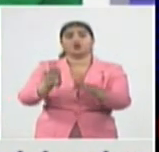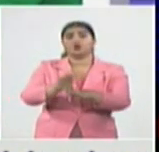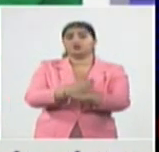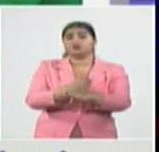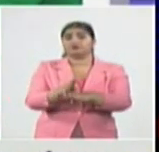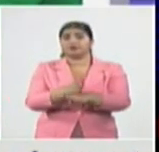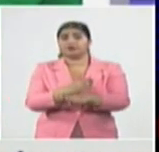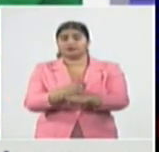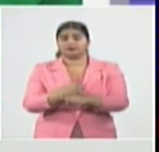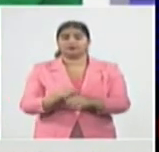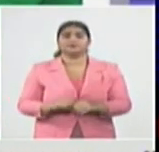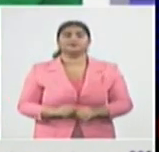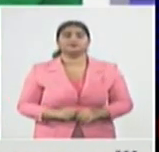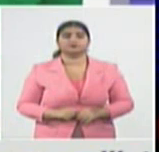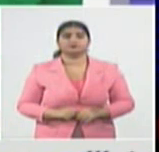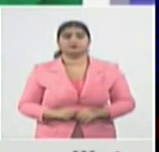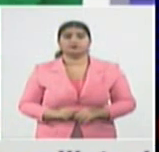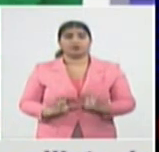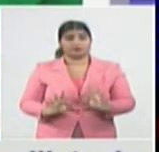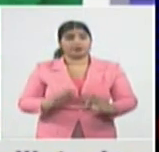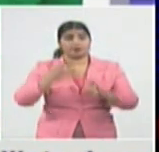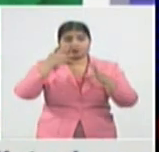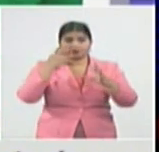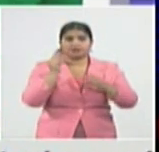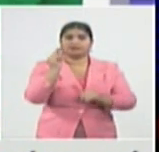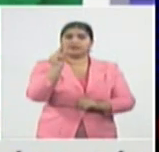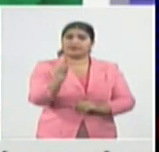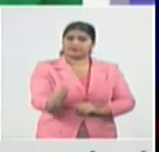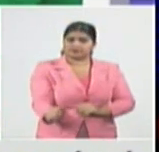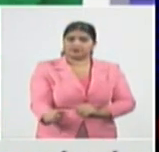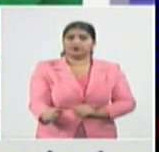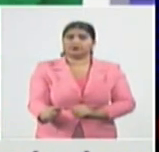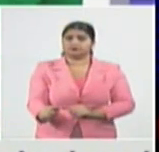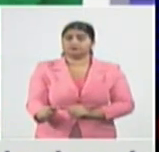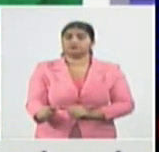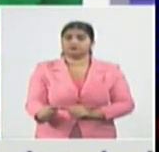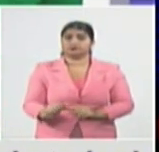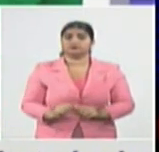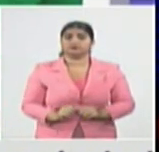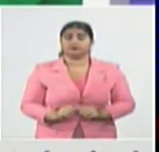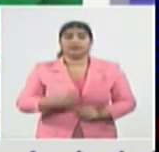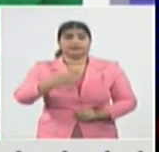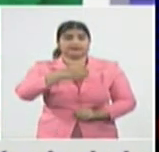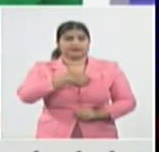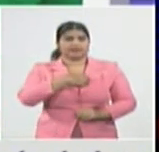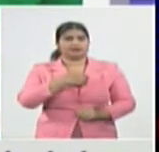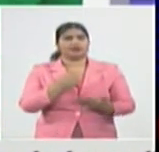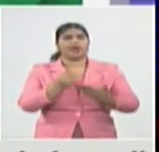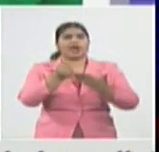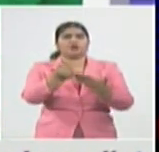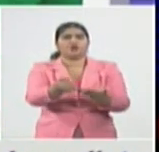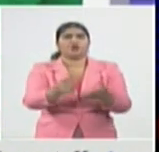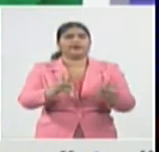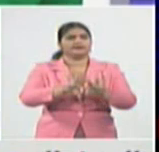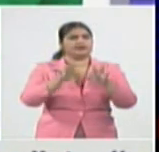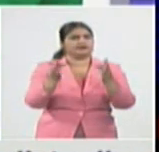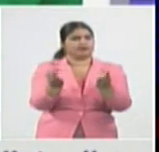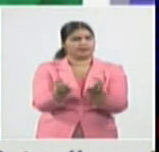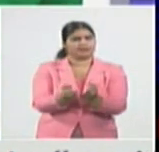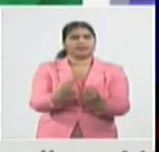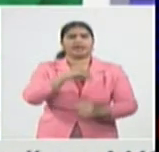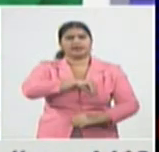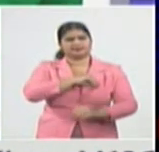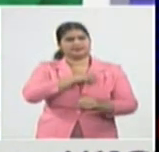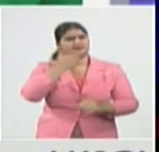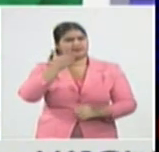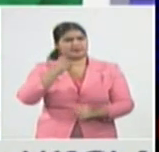determinante del bienestar psicológico de todas las personas las personas que tienen un apoyo adecuado tienen un apoyo social favorable van